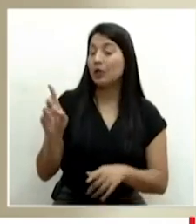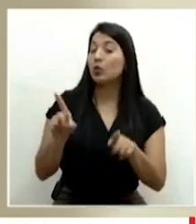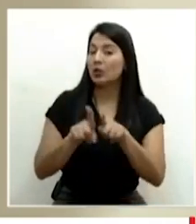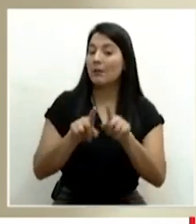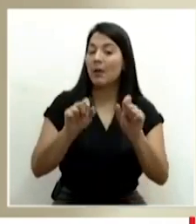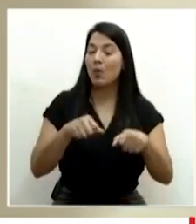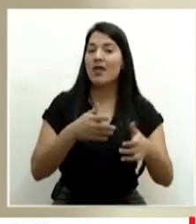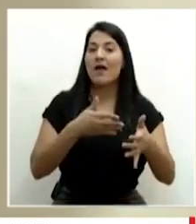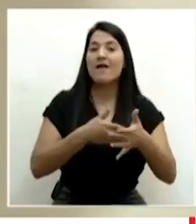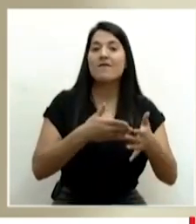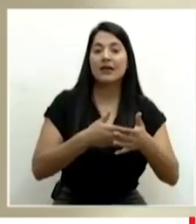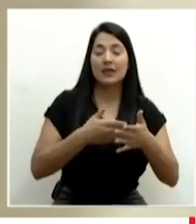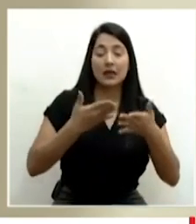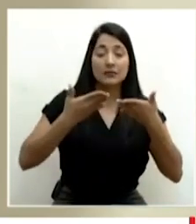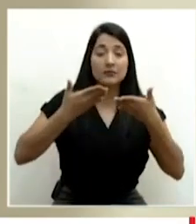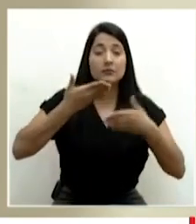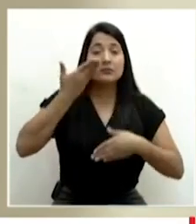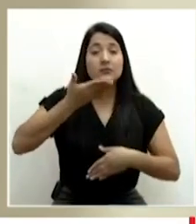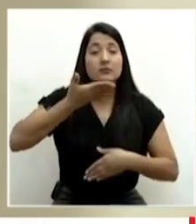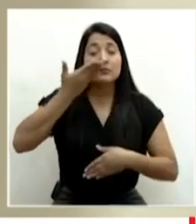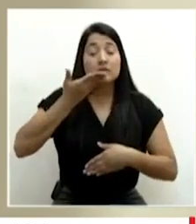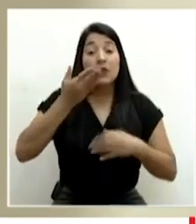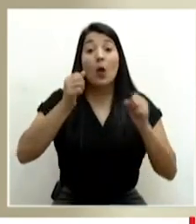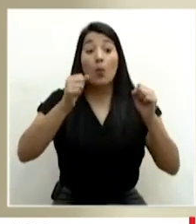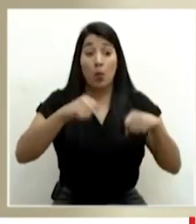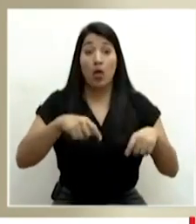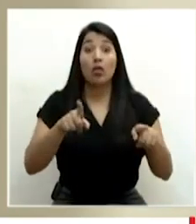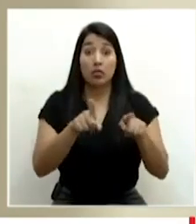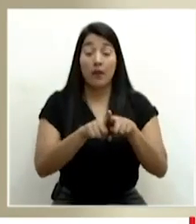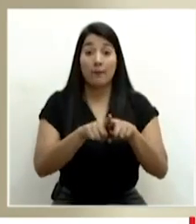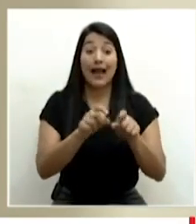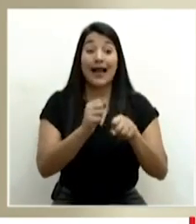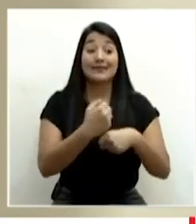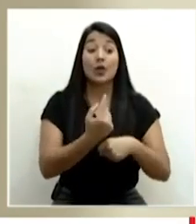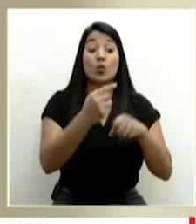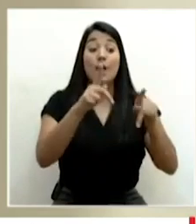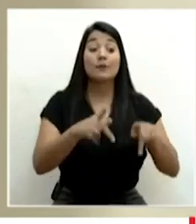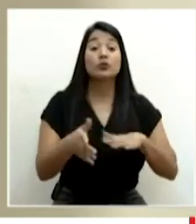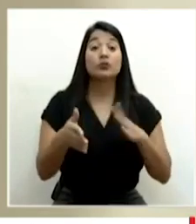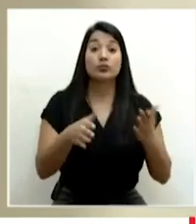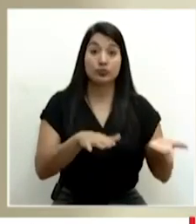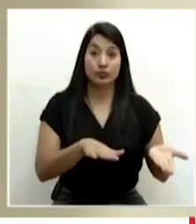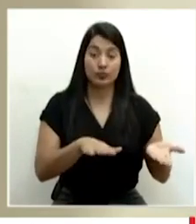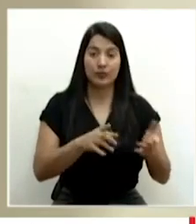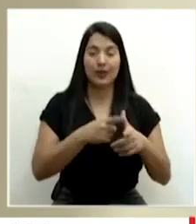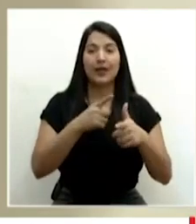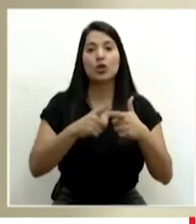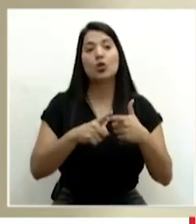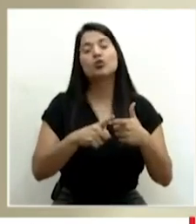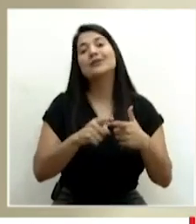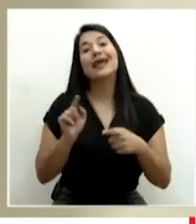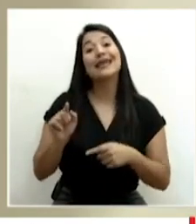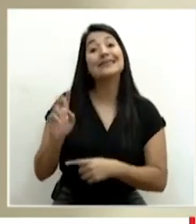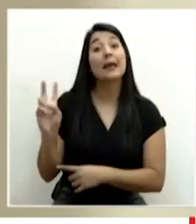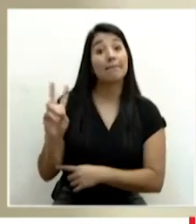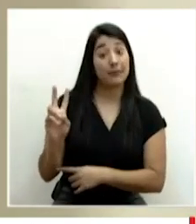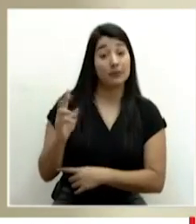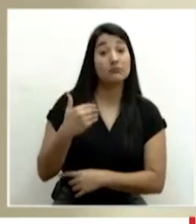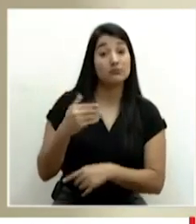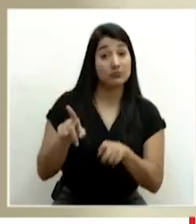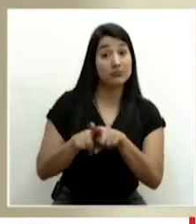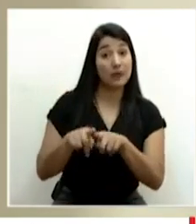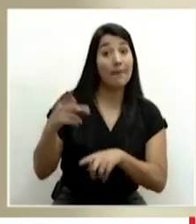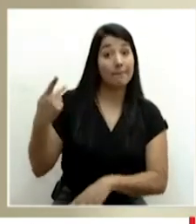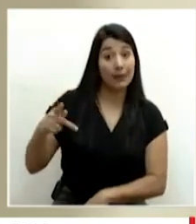respiratorias, puede hasta matar a una persona, así que es un virus peligroso que